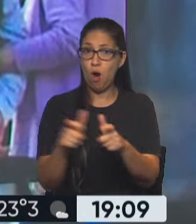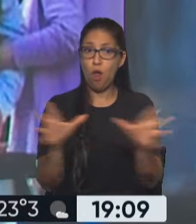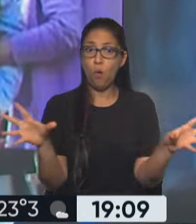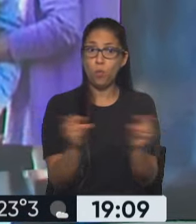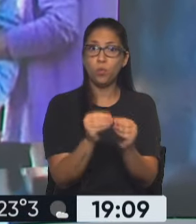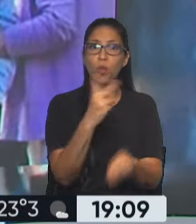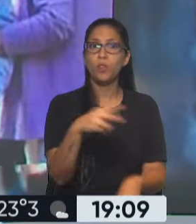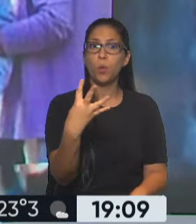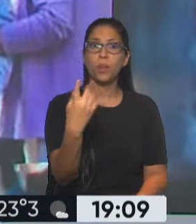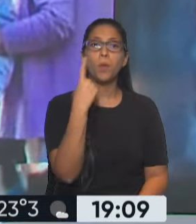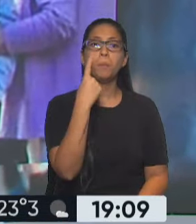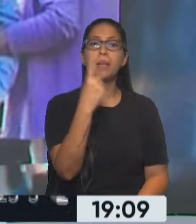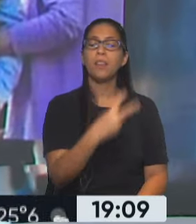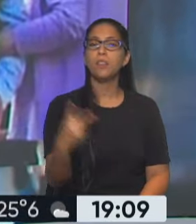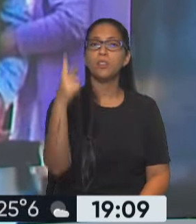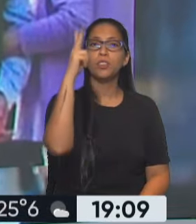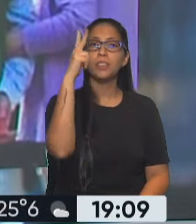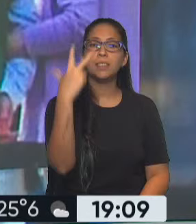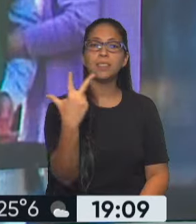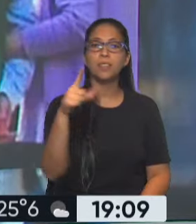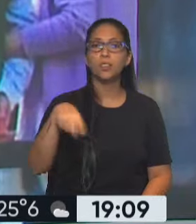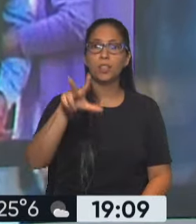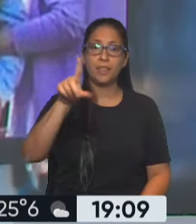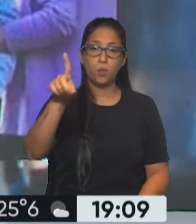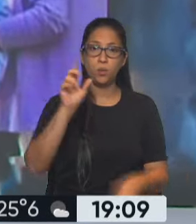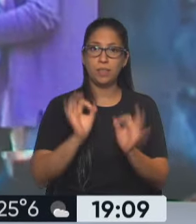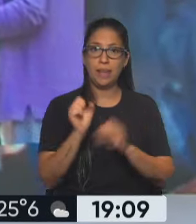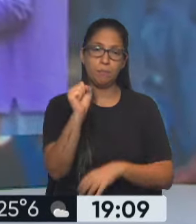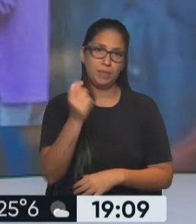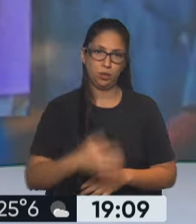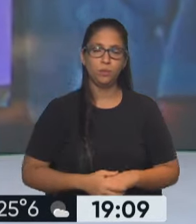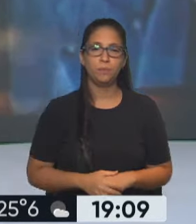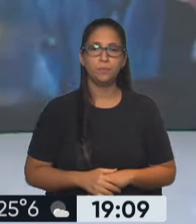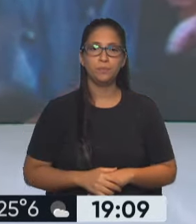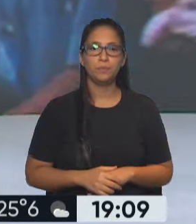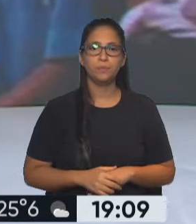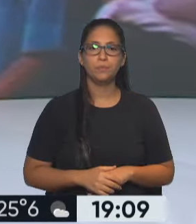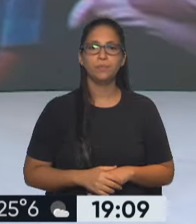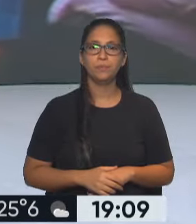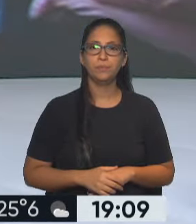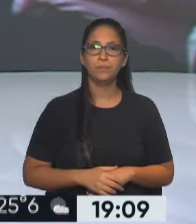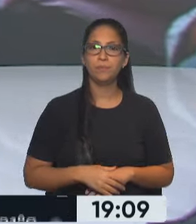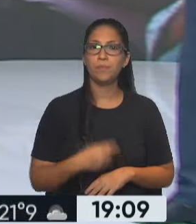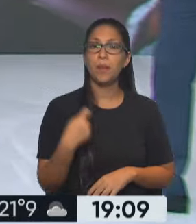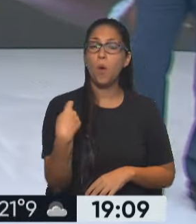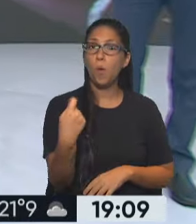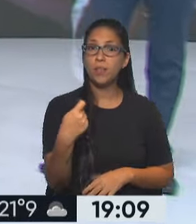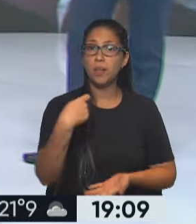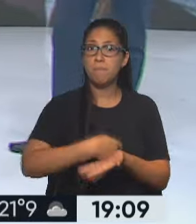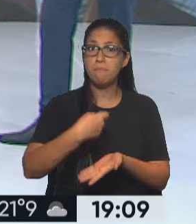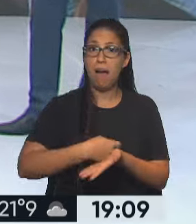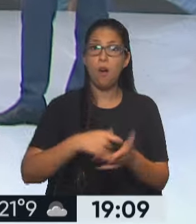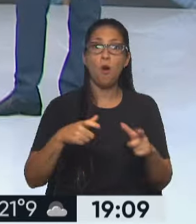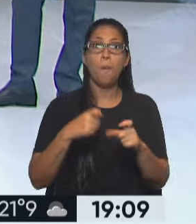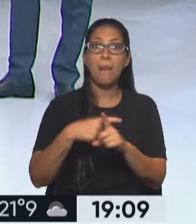241.283 pesos. Comienza entonces el pago de jubilaciones y el